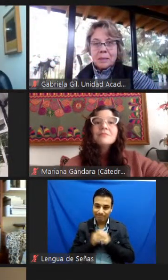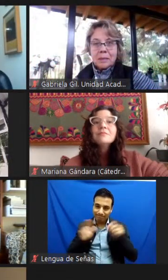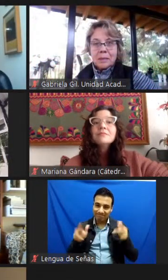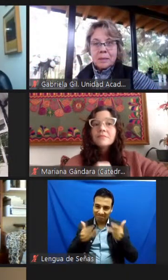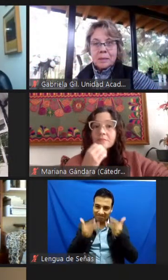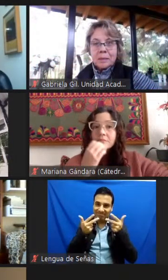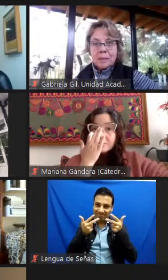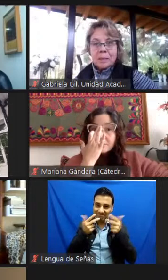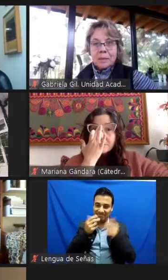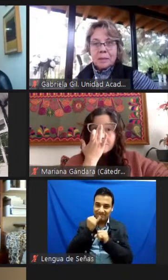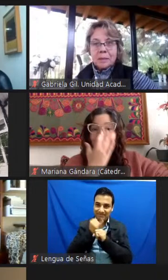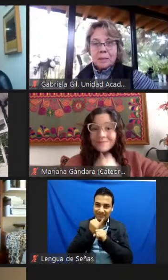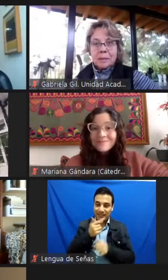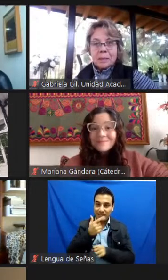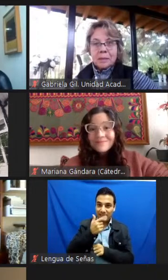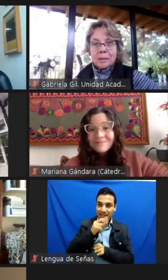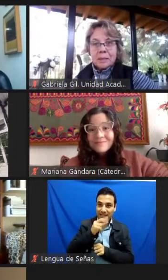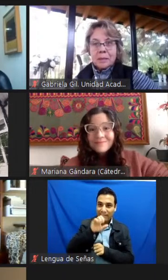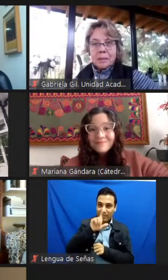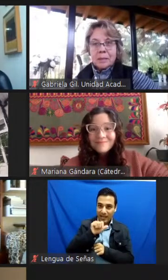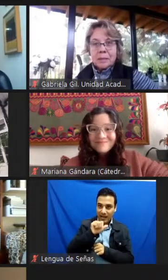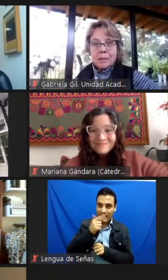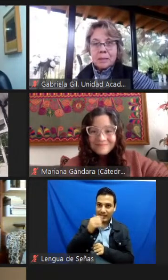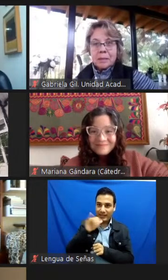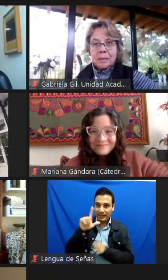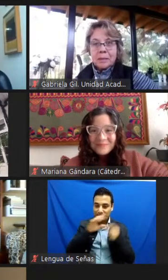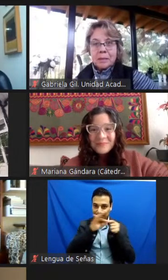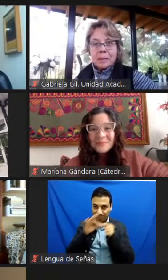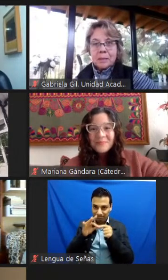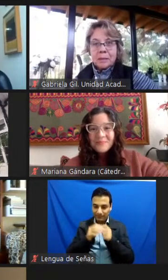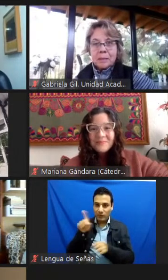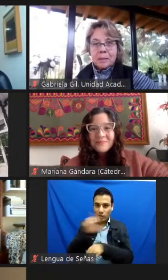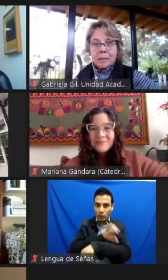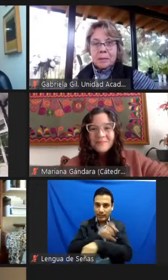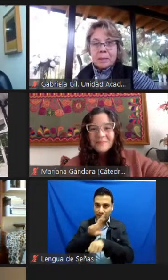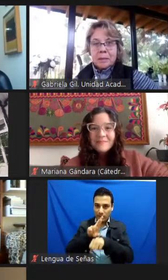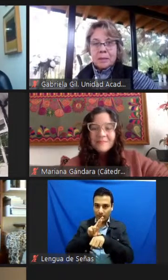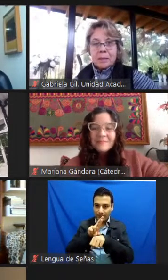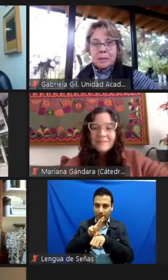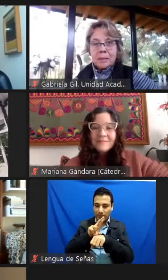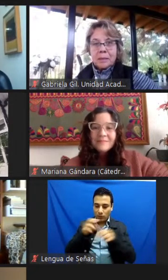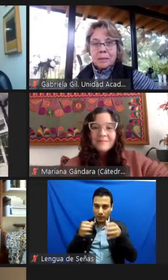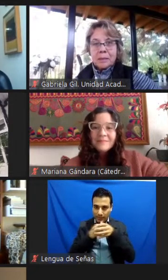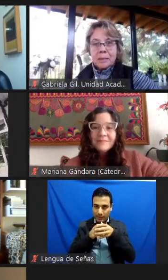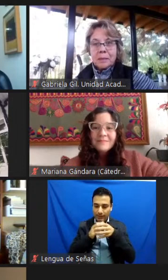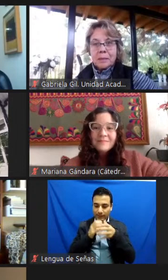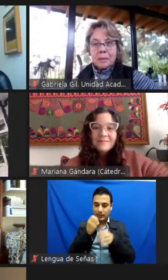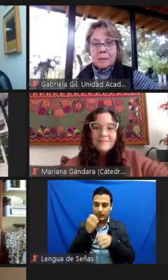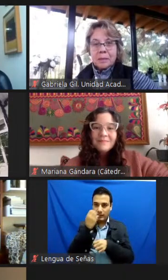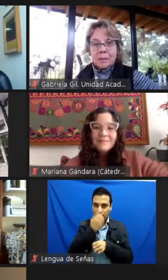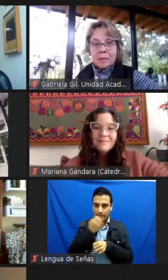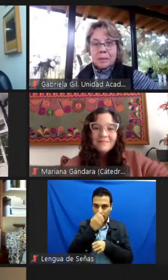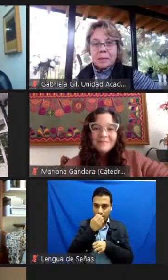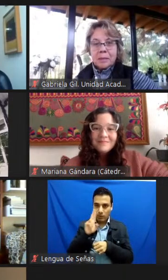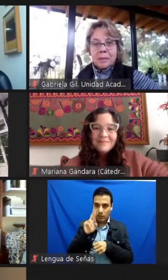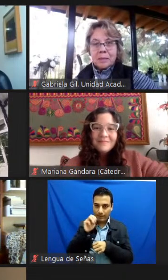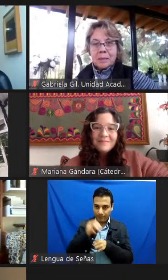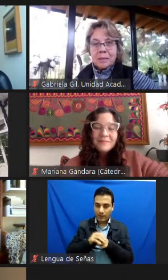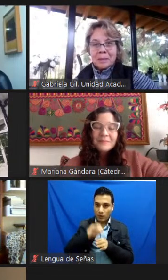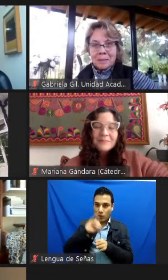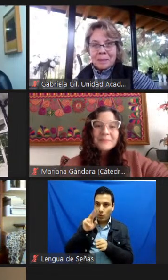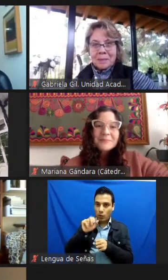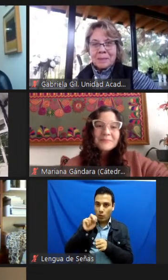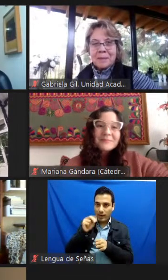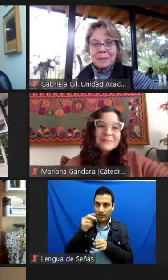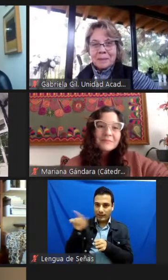Gabriela Gil, coordinadora de la Unidad Académica UNAM. Juan Meliá, director de Teatro UNAM.